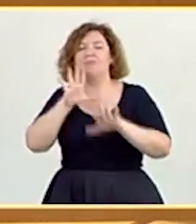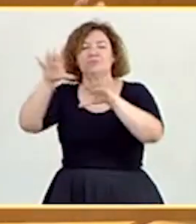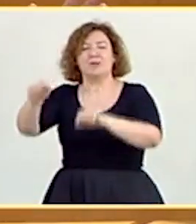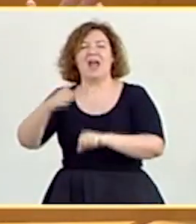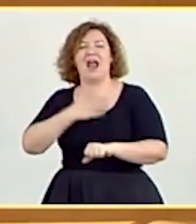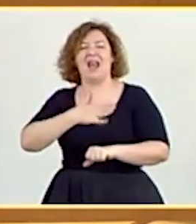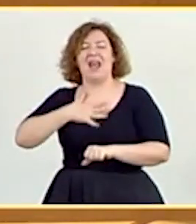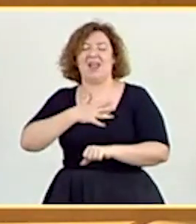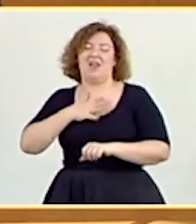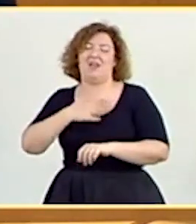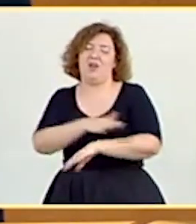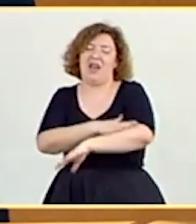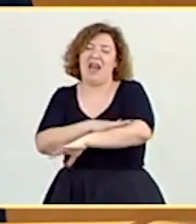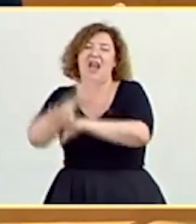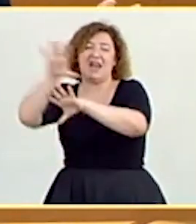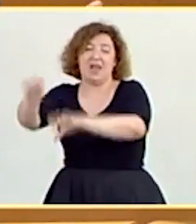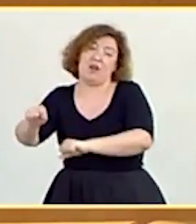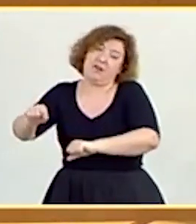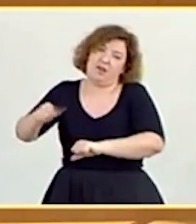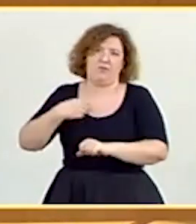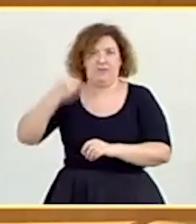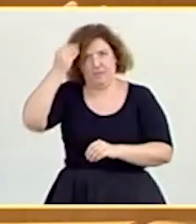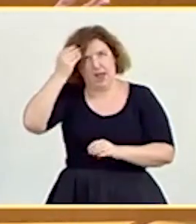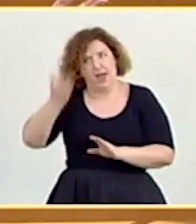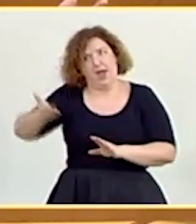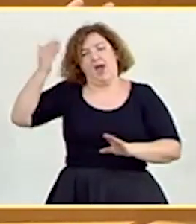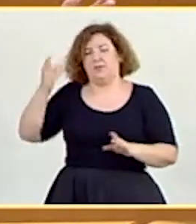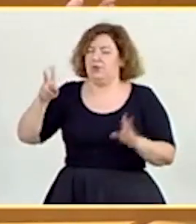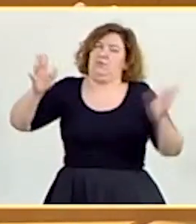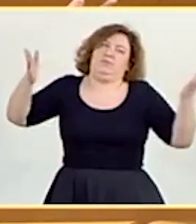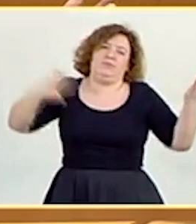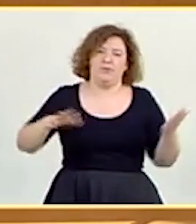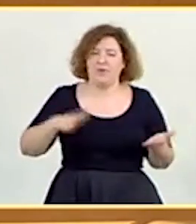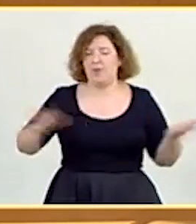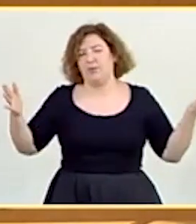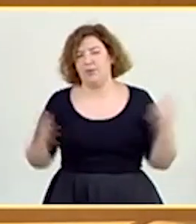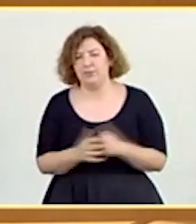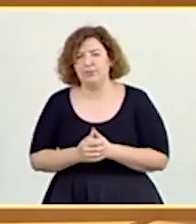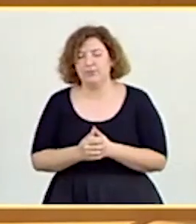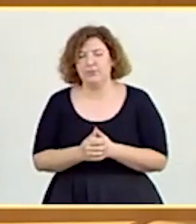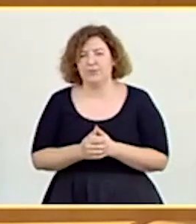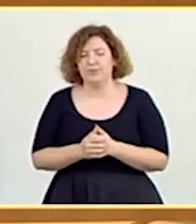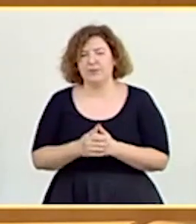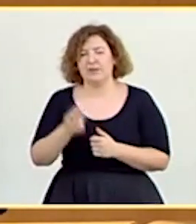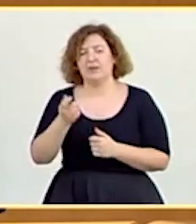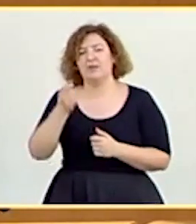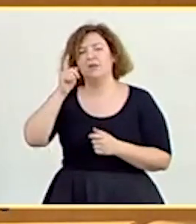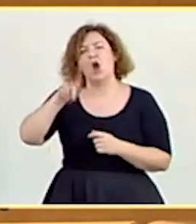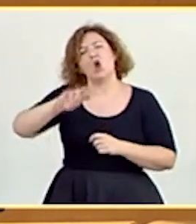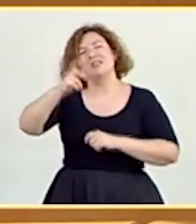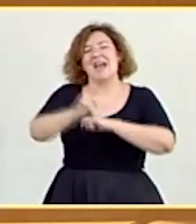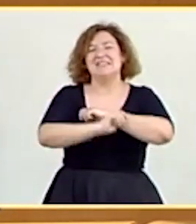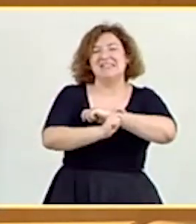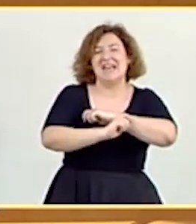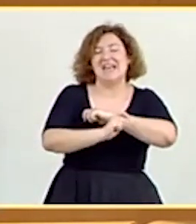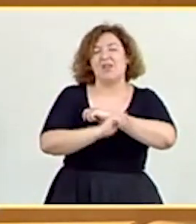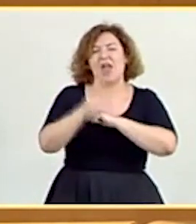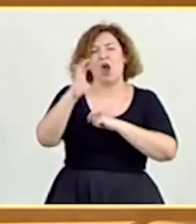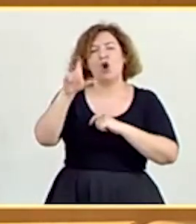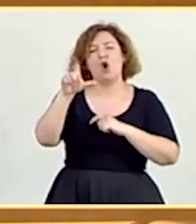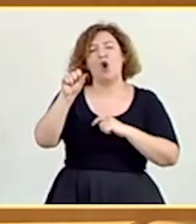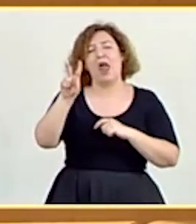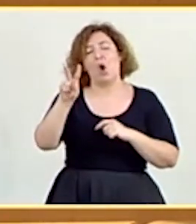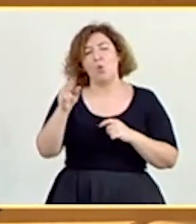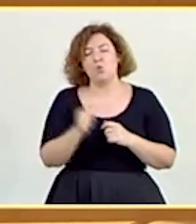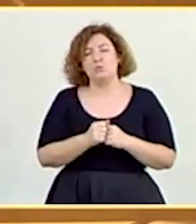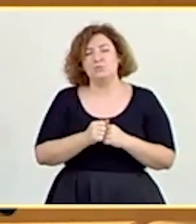empresa, claro. Claro, como no se nos había ocurrido antes, nacionalizar la empresa, por supuesto. Luego también está la estrategia de la señora Colau. Lo que